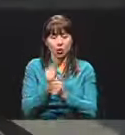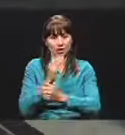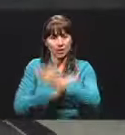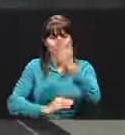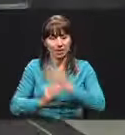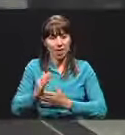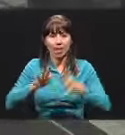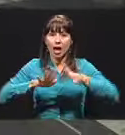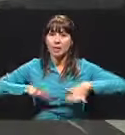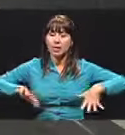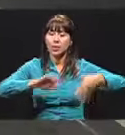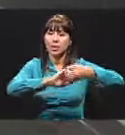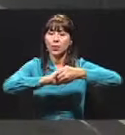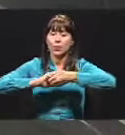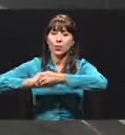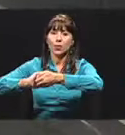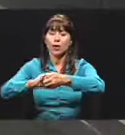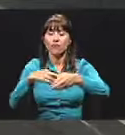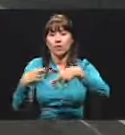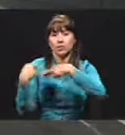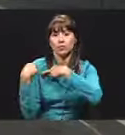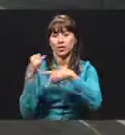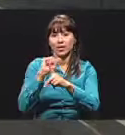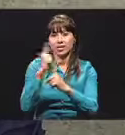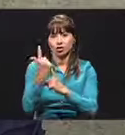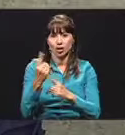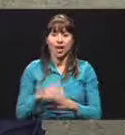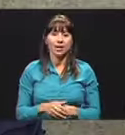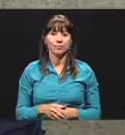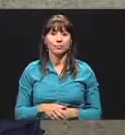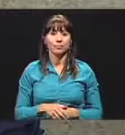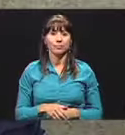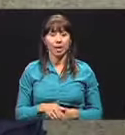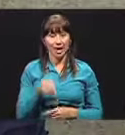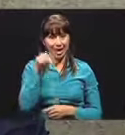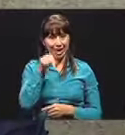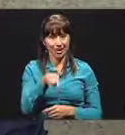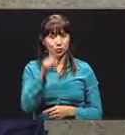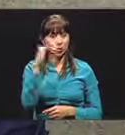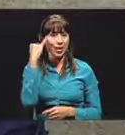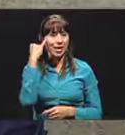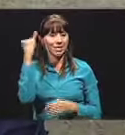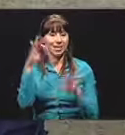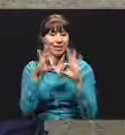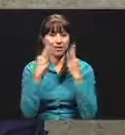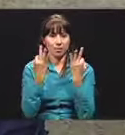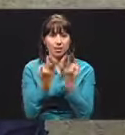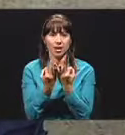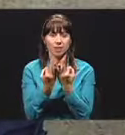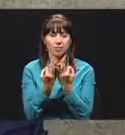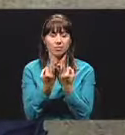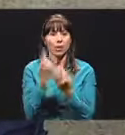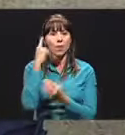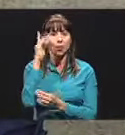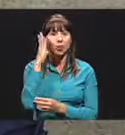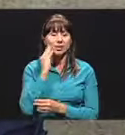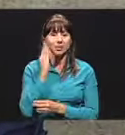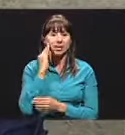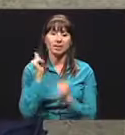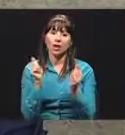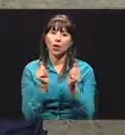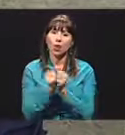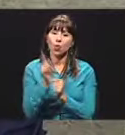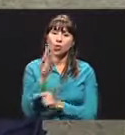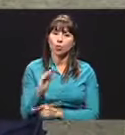de responsabilidad social. Una iniciativa familiar por la experiencia con un